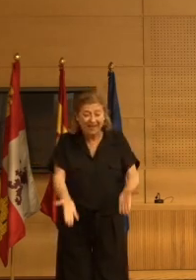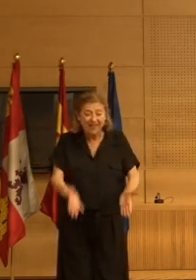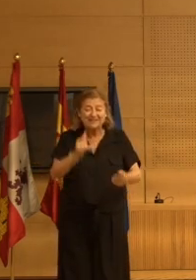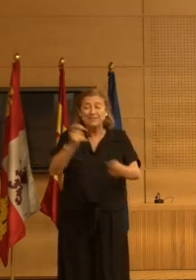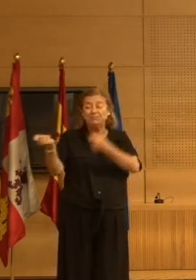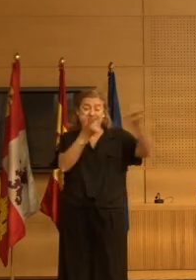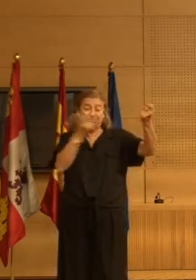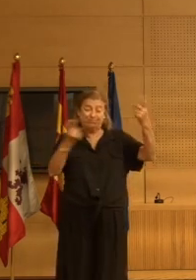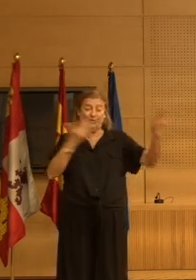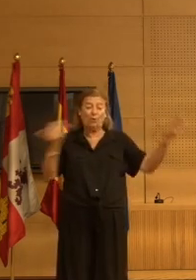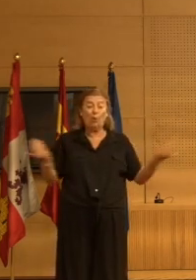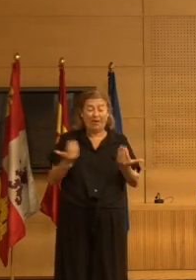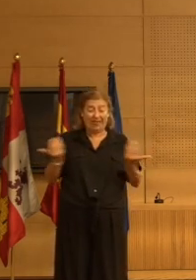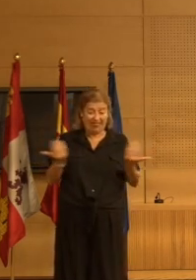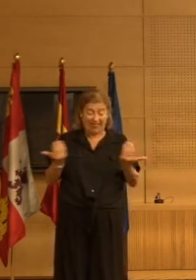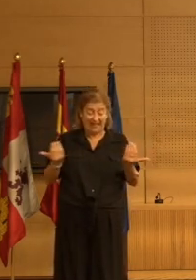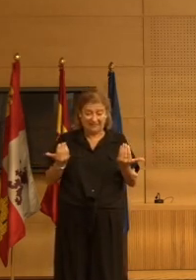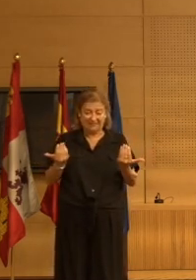urgencias